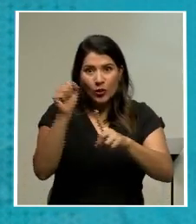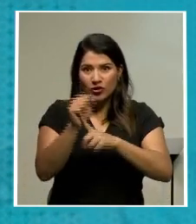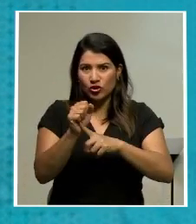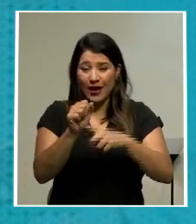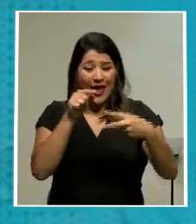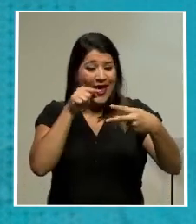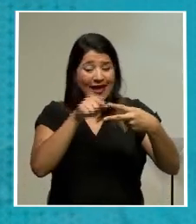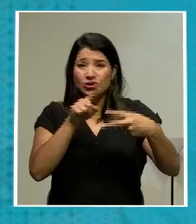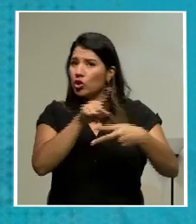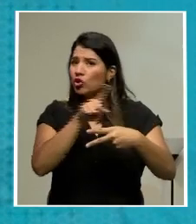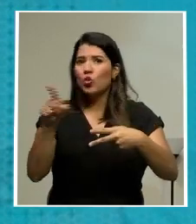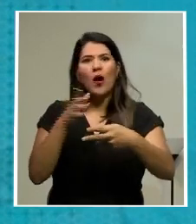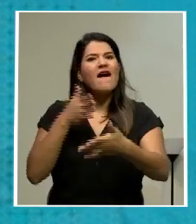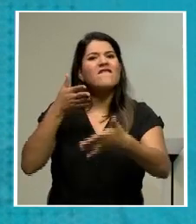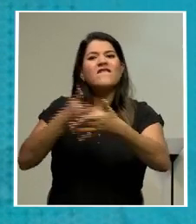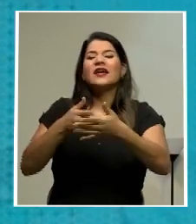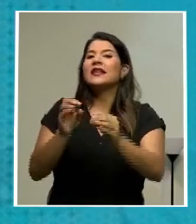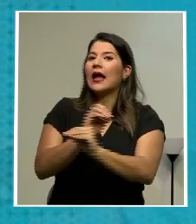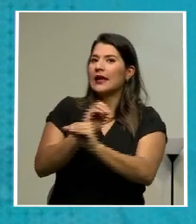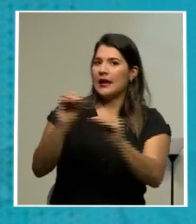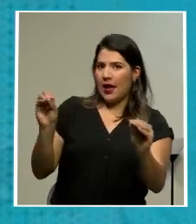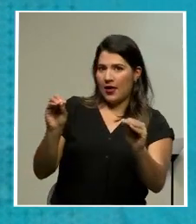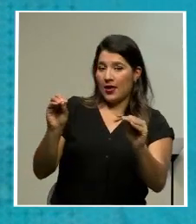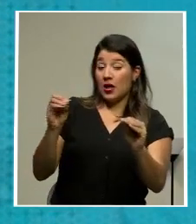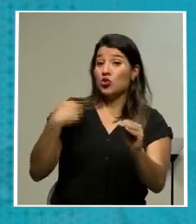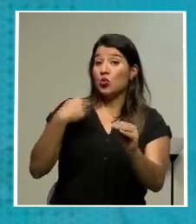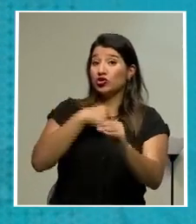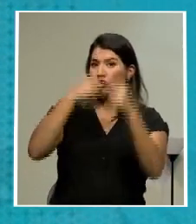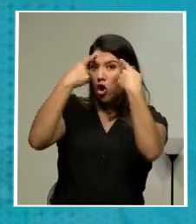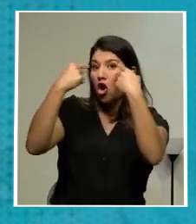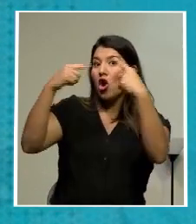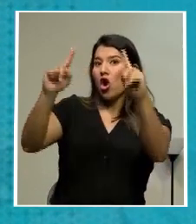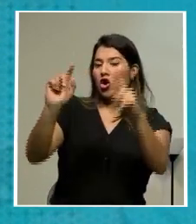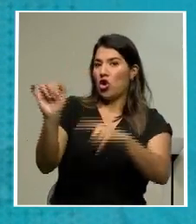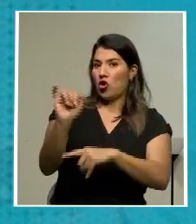afectan estadísticamente en nada lo que como país estamos logrando.